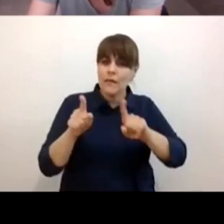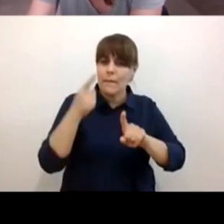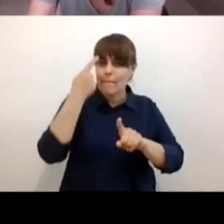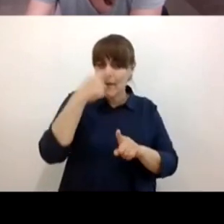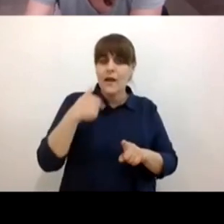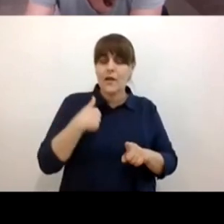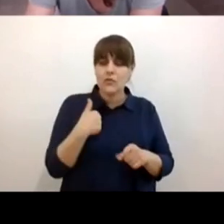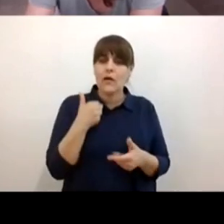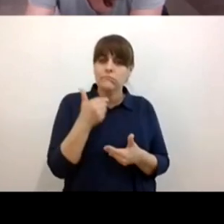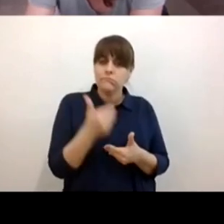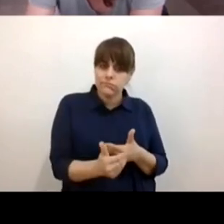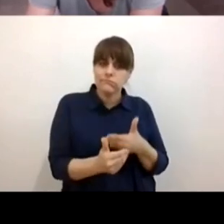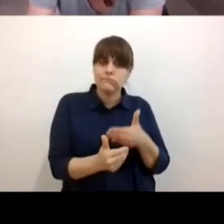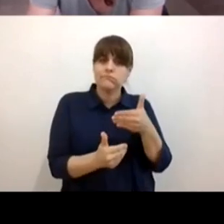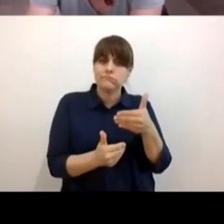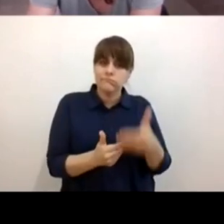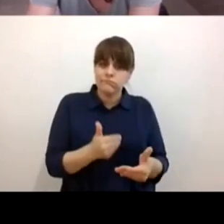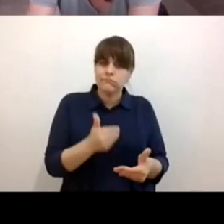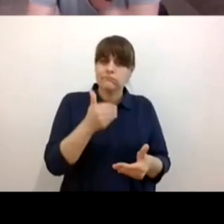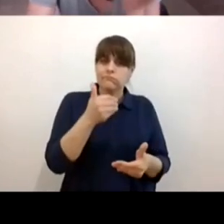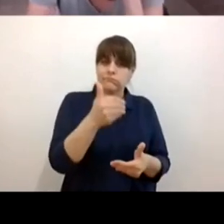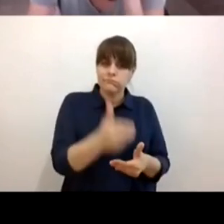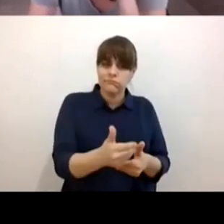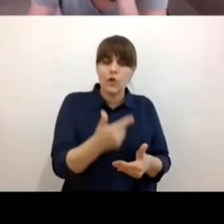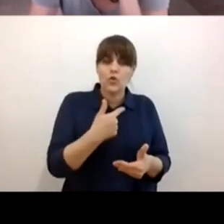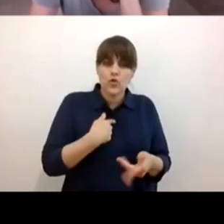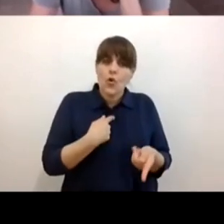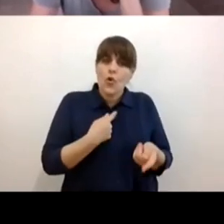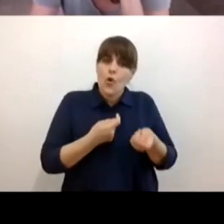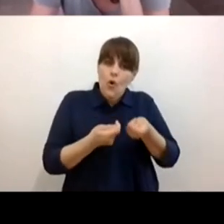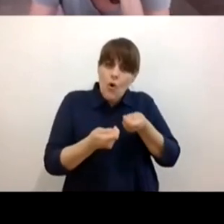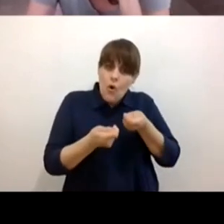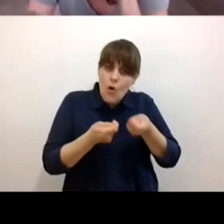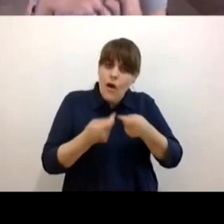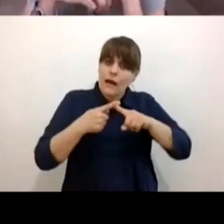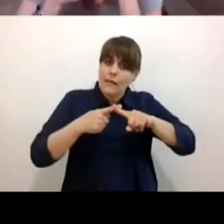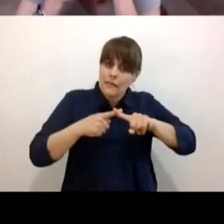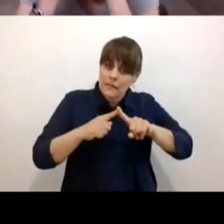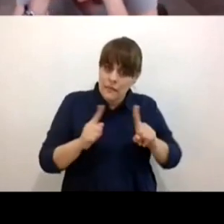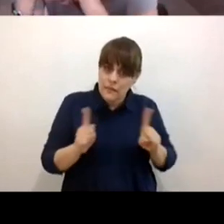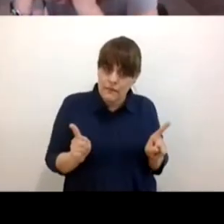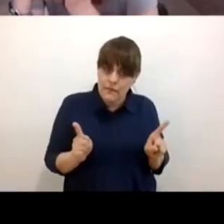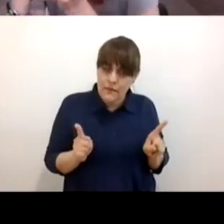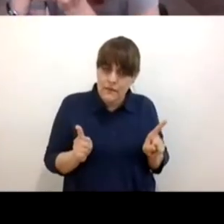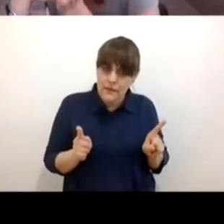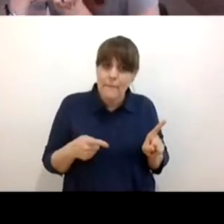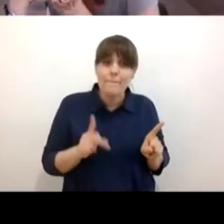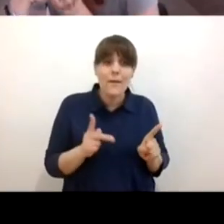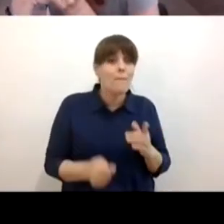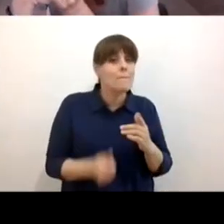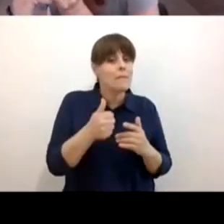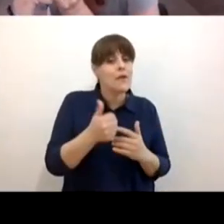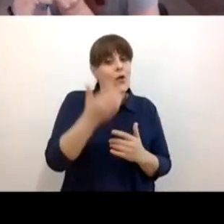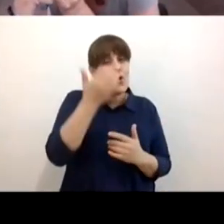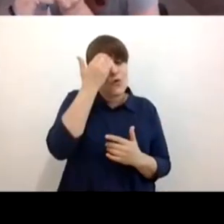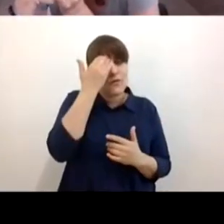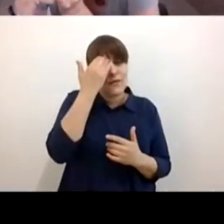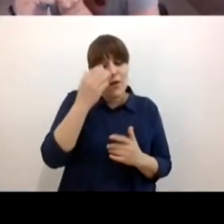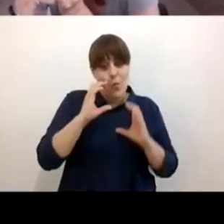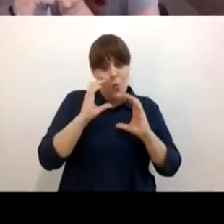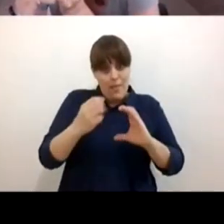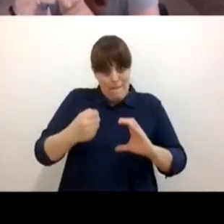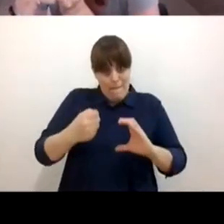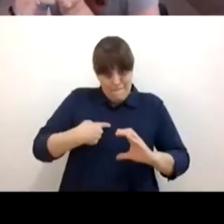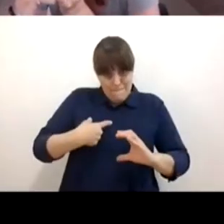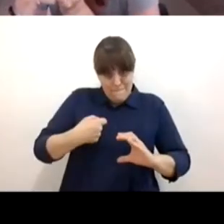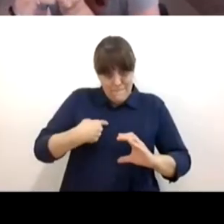y poderlos manejar de una manera diferente conociéndonos a partir de cuidarnos nos podemos conocer y